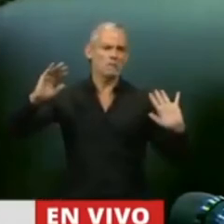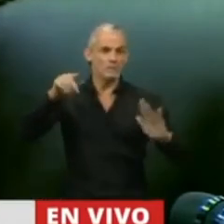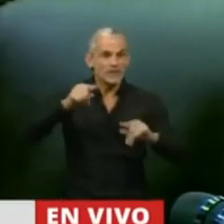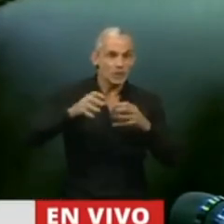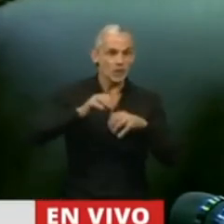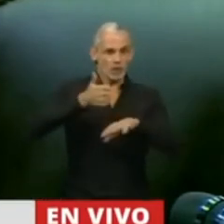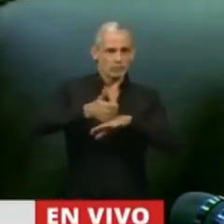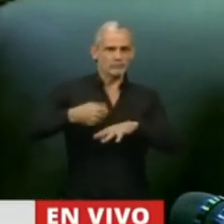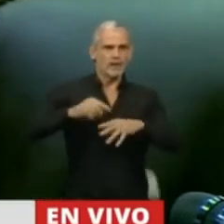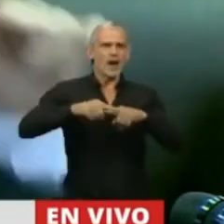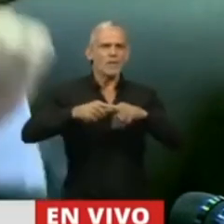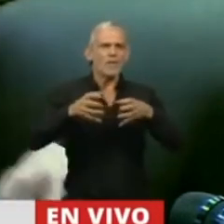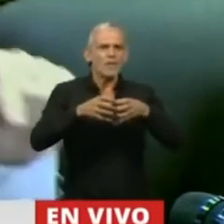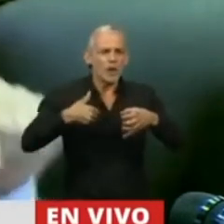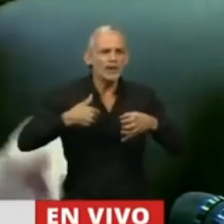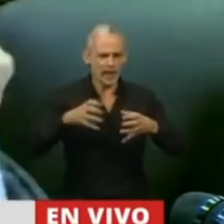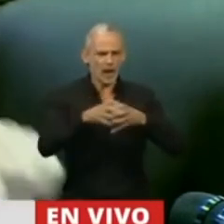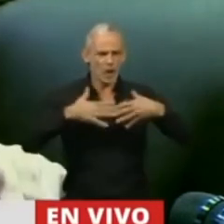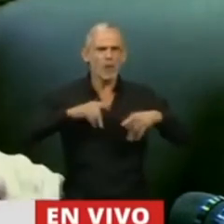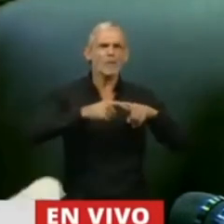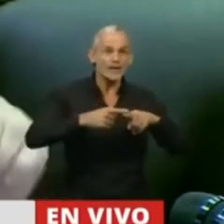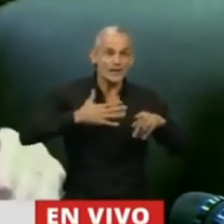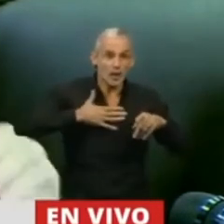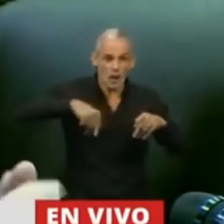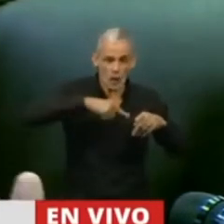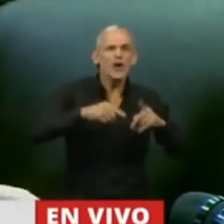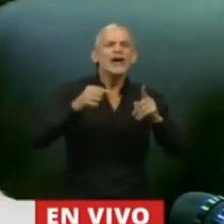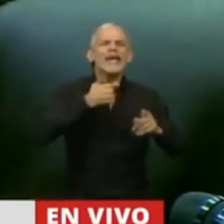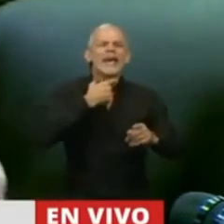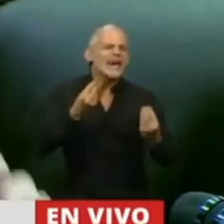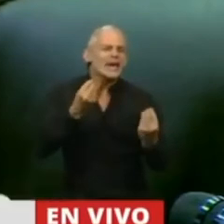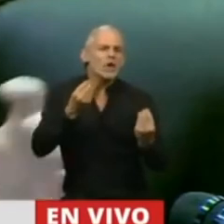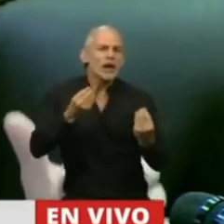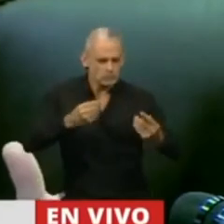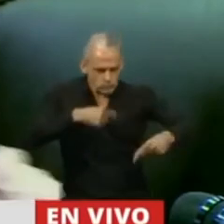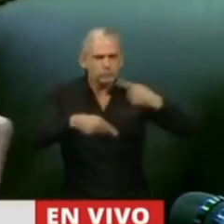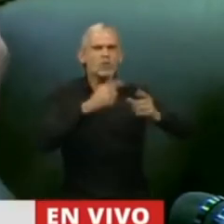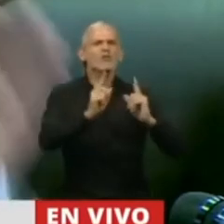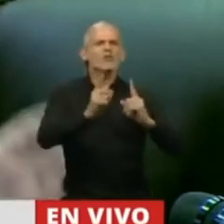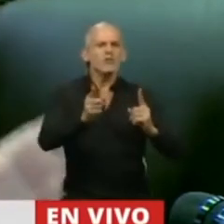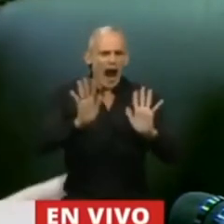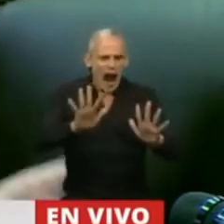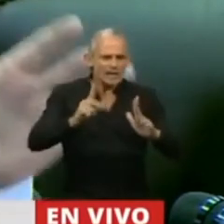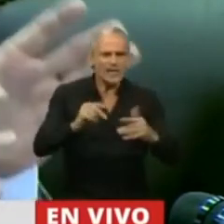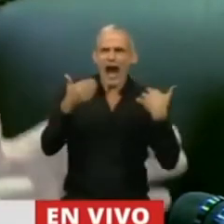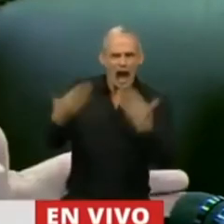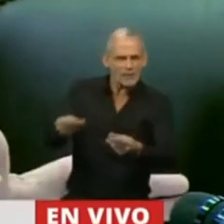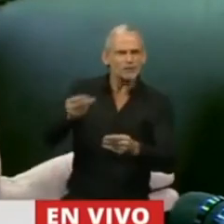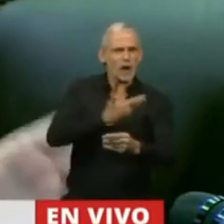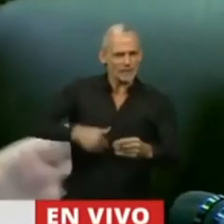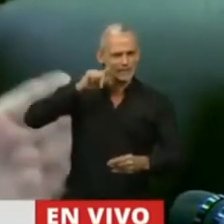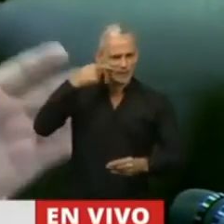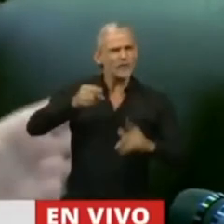política es de nuestro bloque. Esa posición política es la que queremos seguir manteniendo. Queremos seguir apoyando al